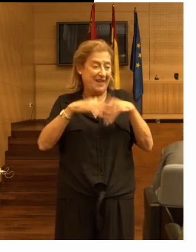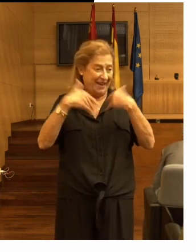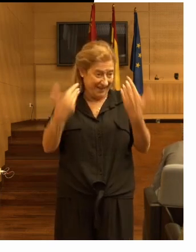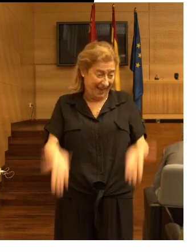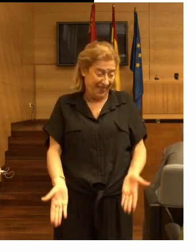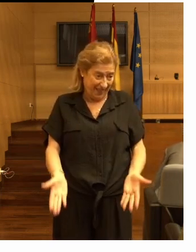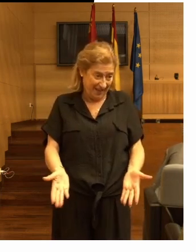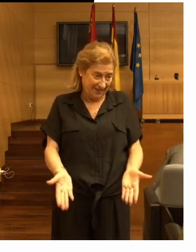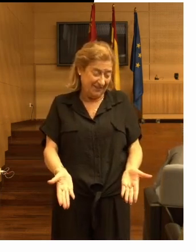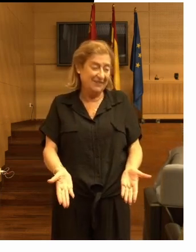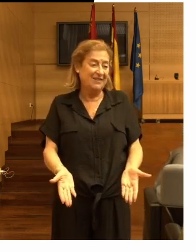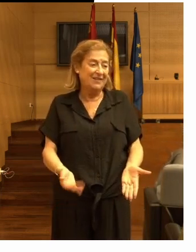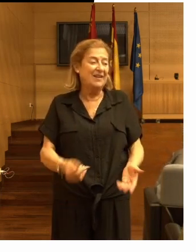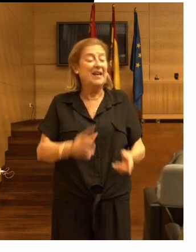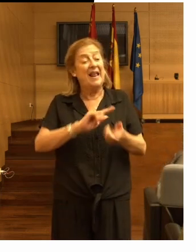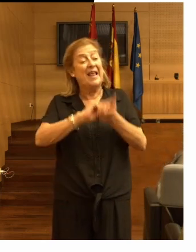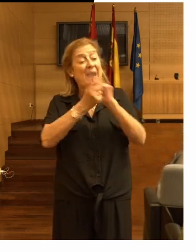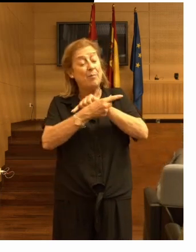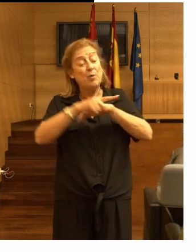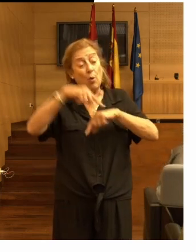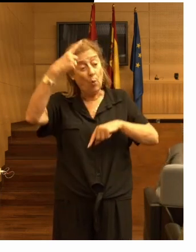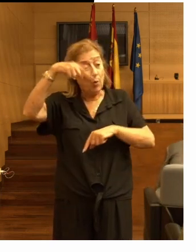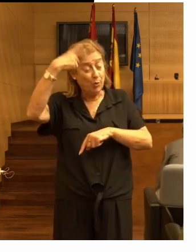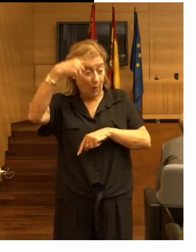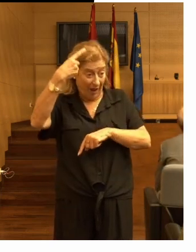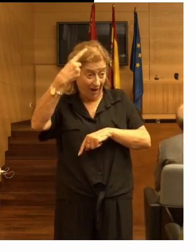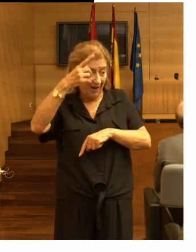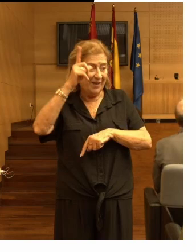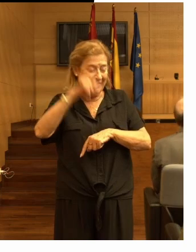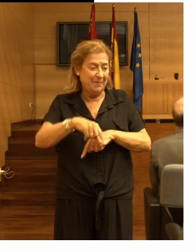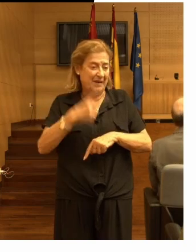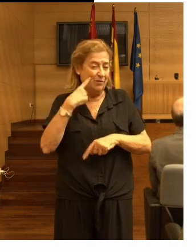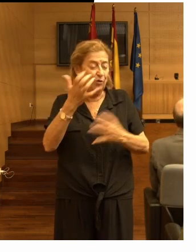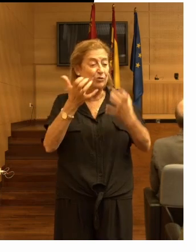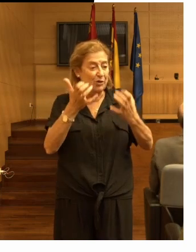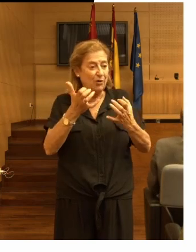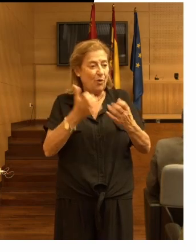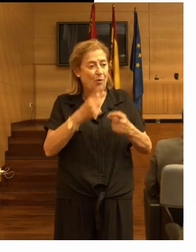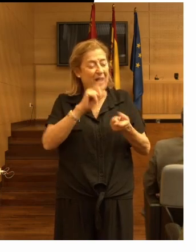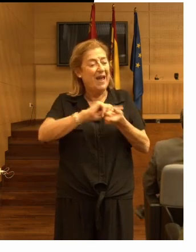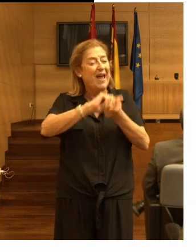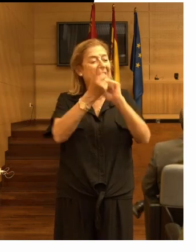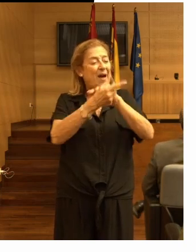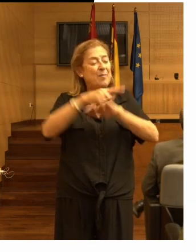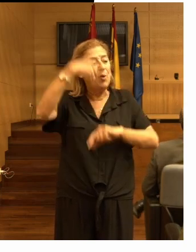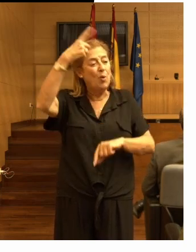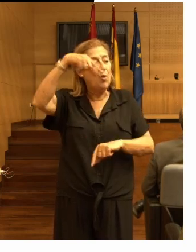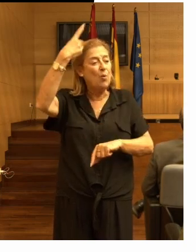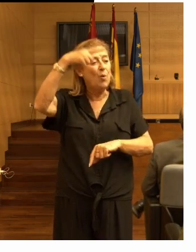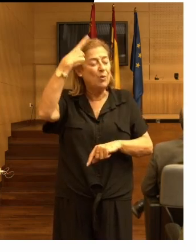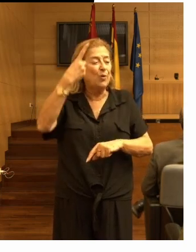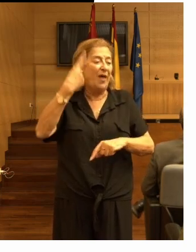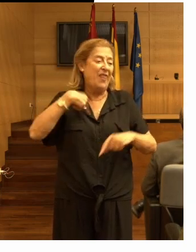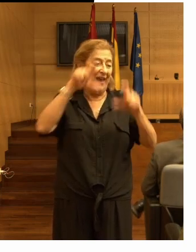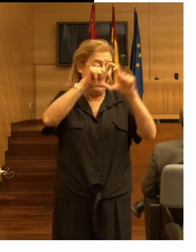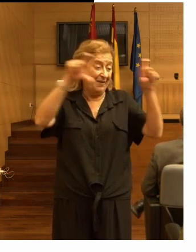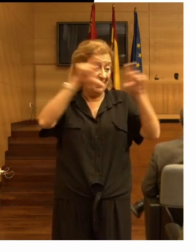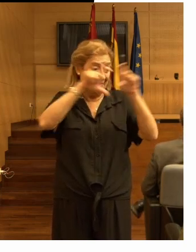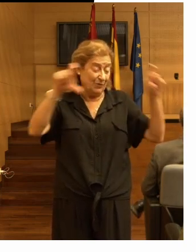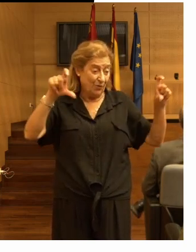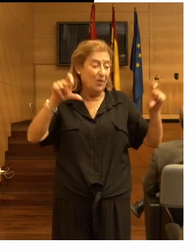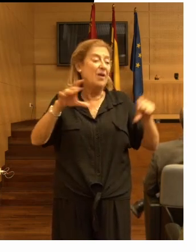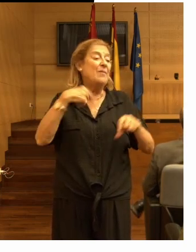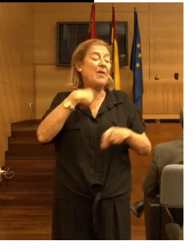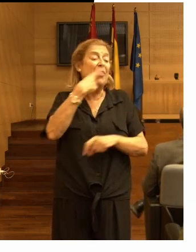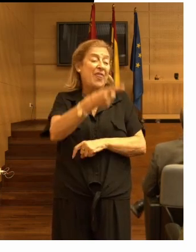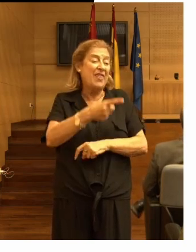el cambio cultural cómo se consigue un cambio de la cultura institucional como